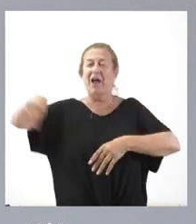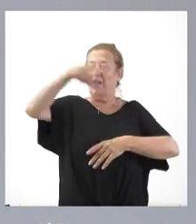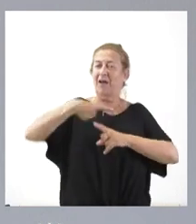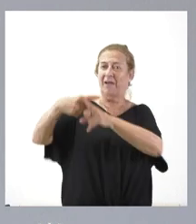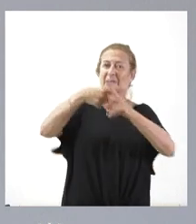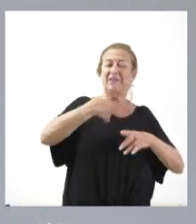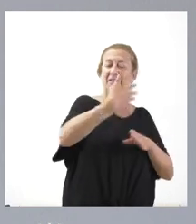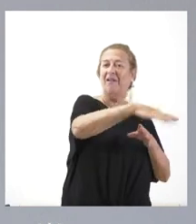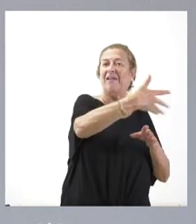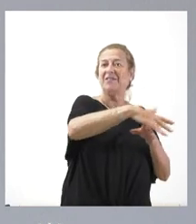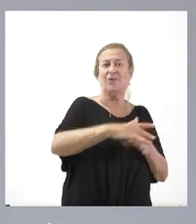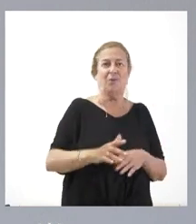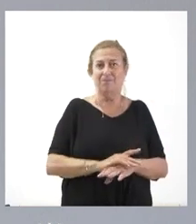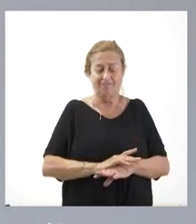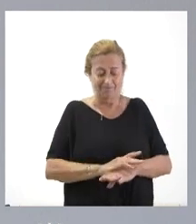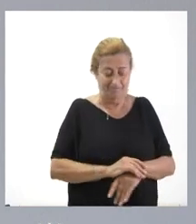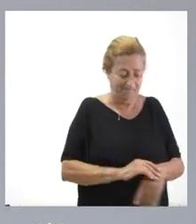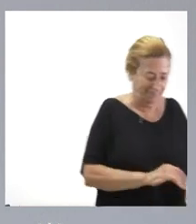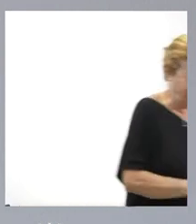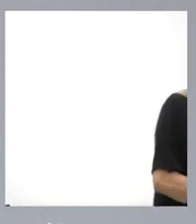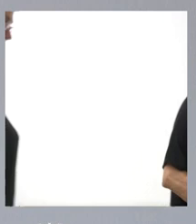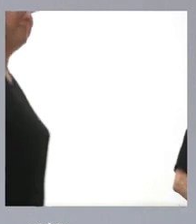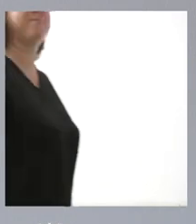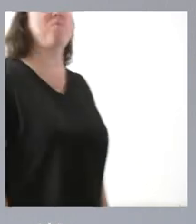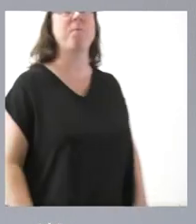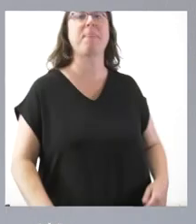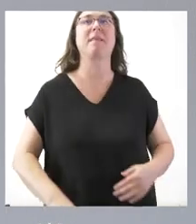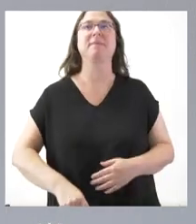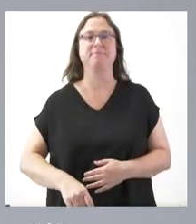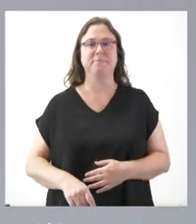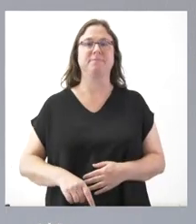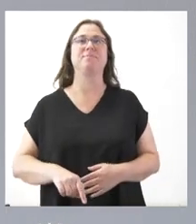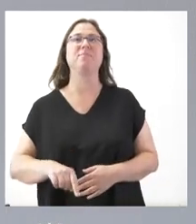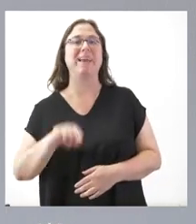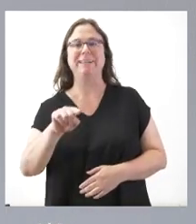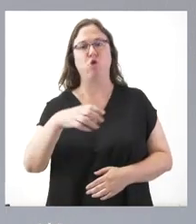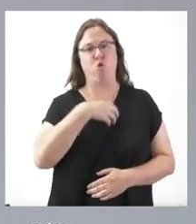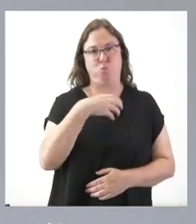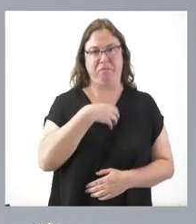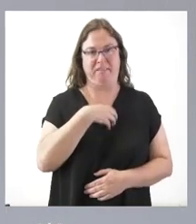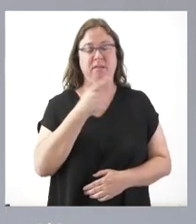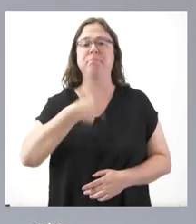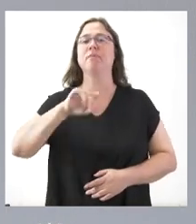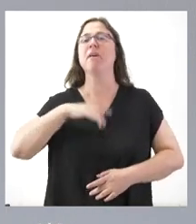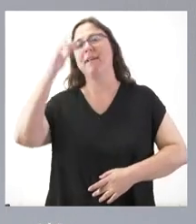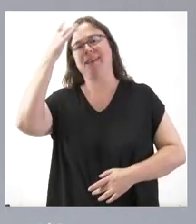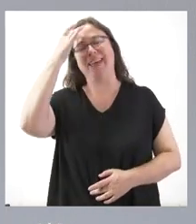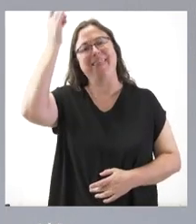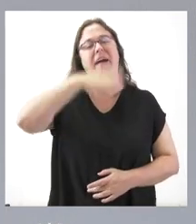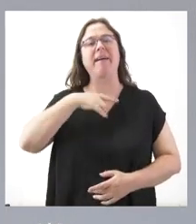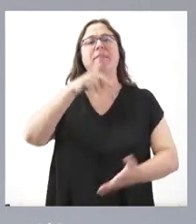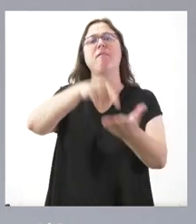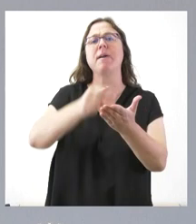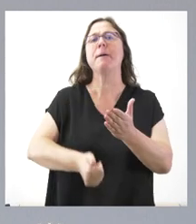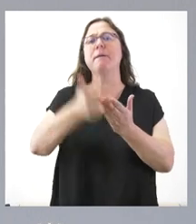entre el resto de las comunidades autónomas. Este no puede ser el procedimiento y, por tanto, sobre este aspecto sí le digo que nuestra idea no es tanto exigir más